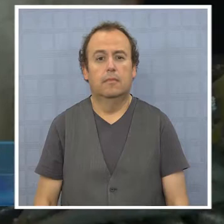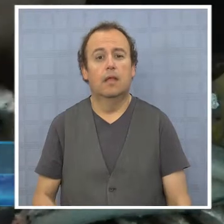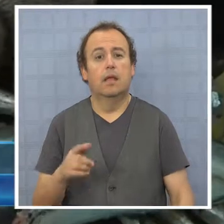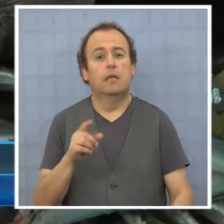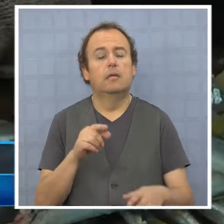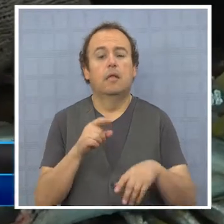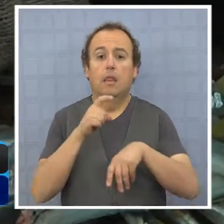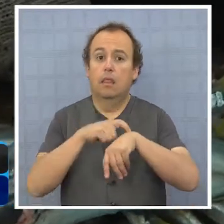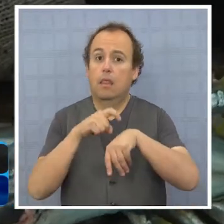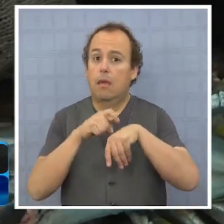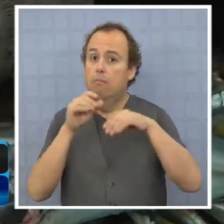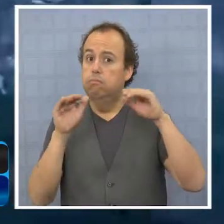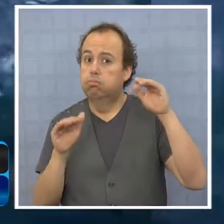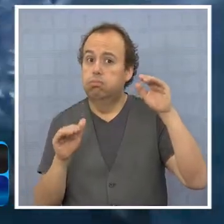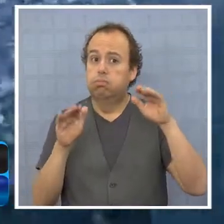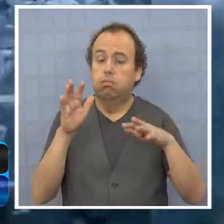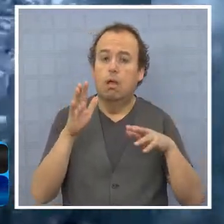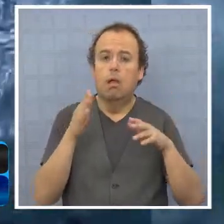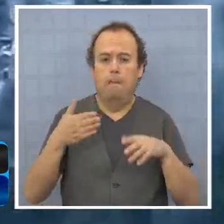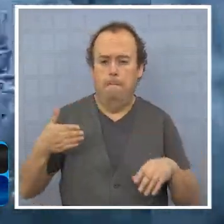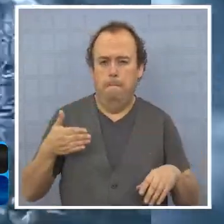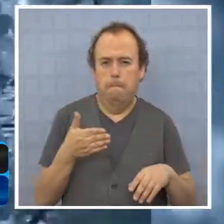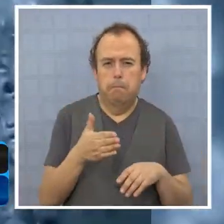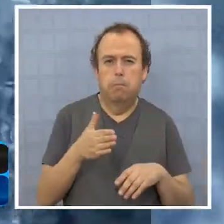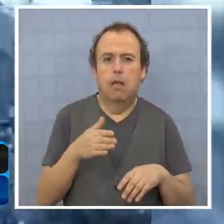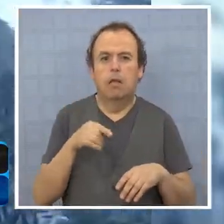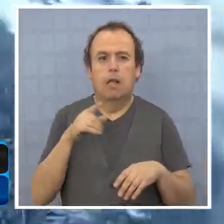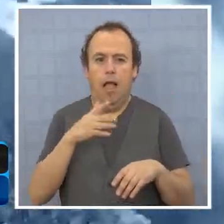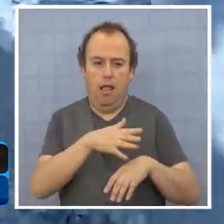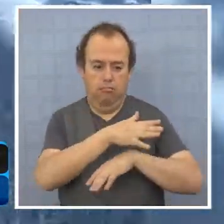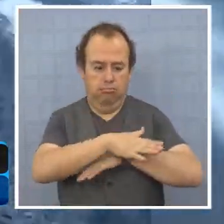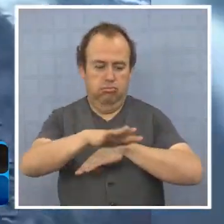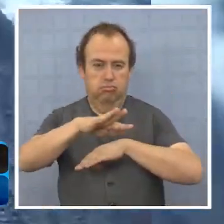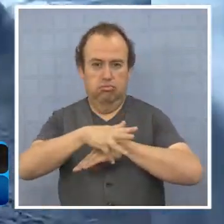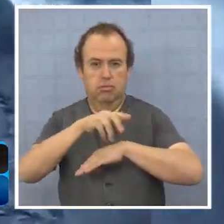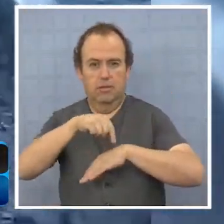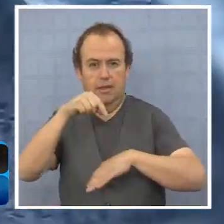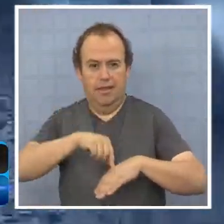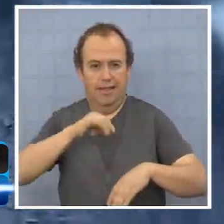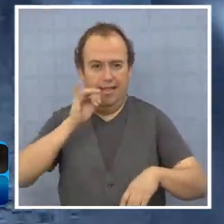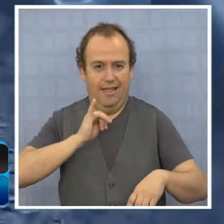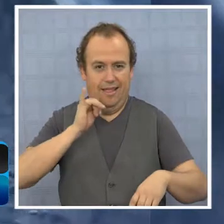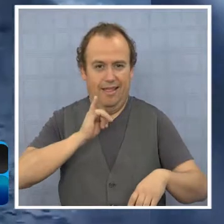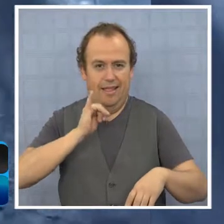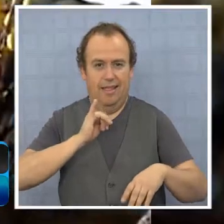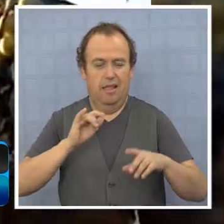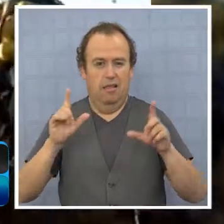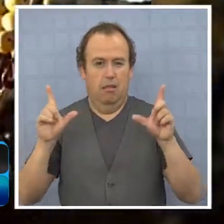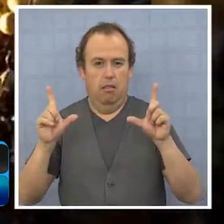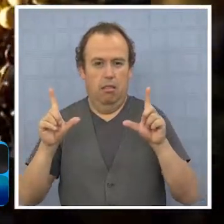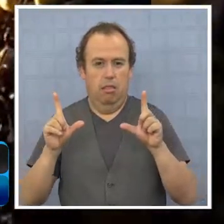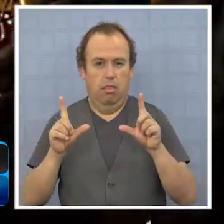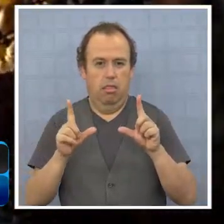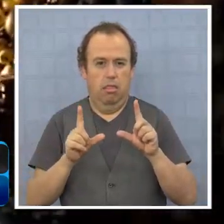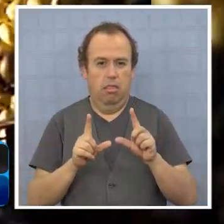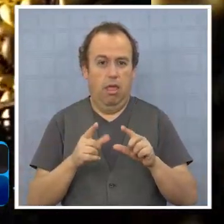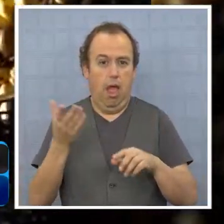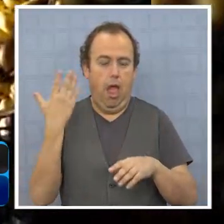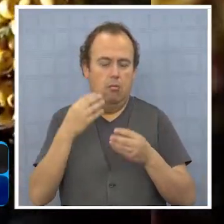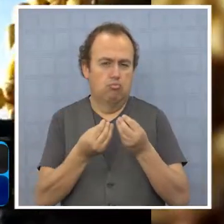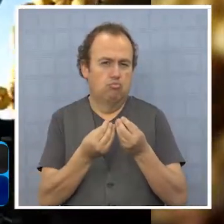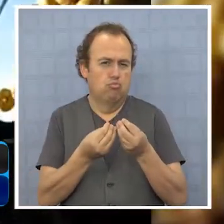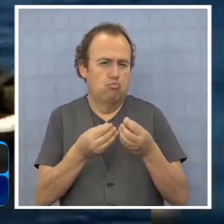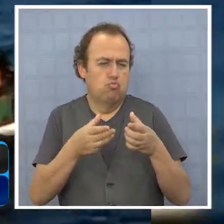Las épocas en que grandes cantidades de peces varaban en la orilla de alguna playa de Iquique, hoy son solo un recuerdo.